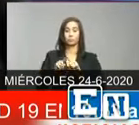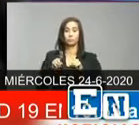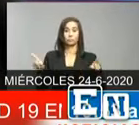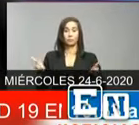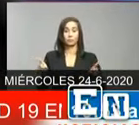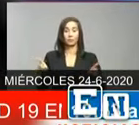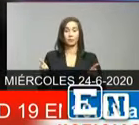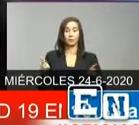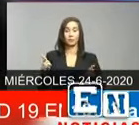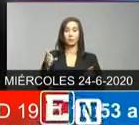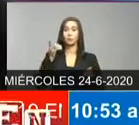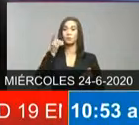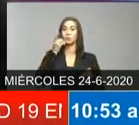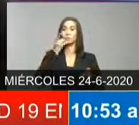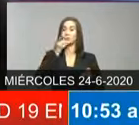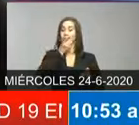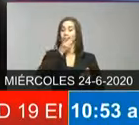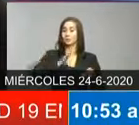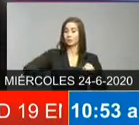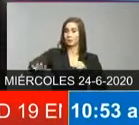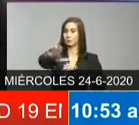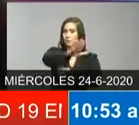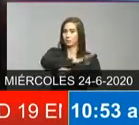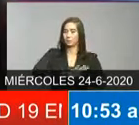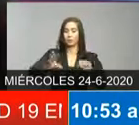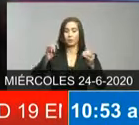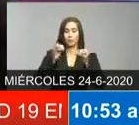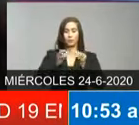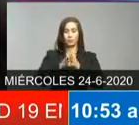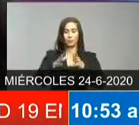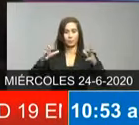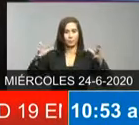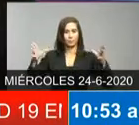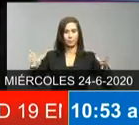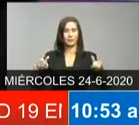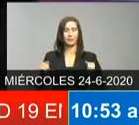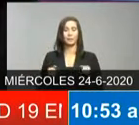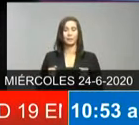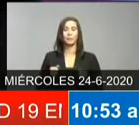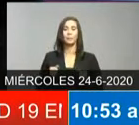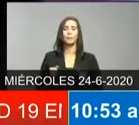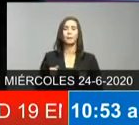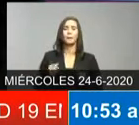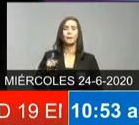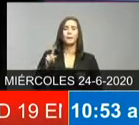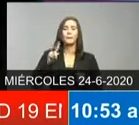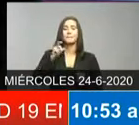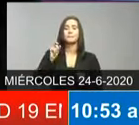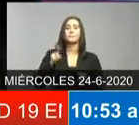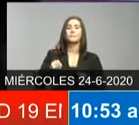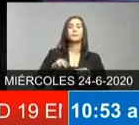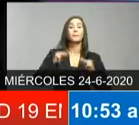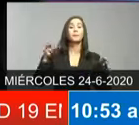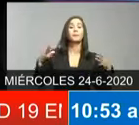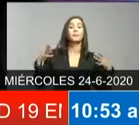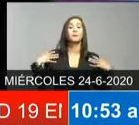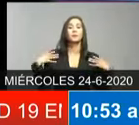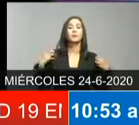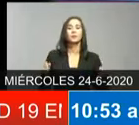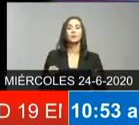lo que es el gran santo domingo con esta provincia del norte deseo saber si el ministerio de salud ha